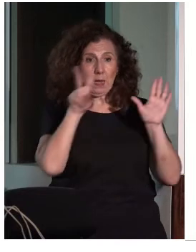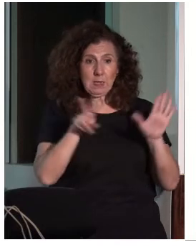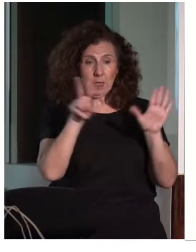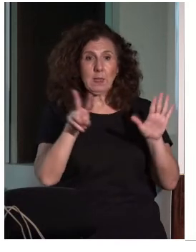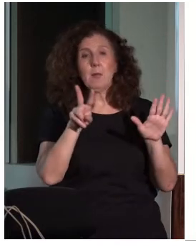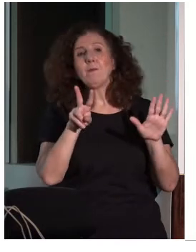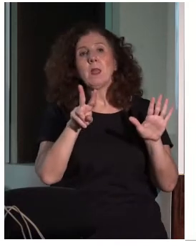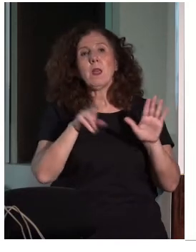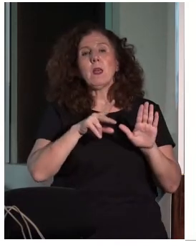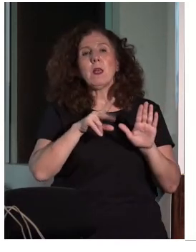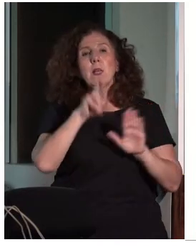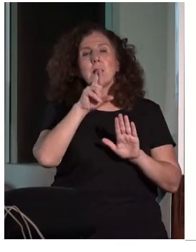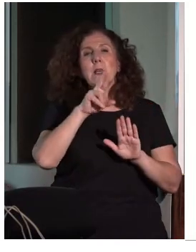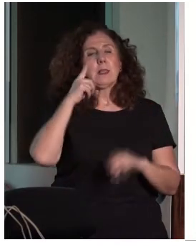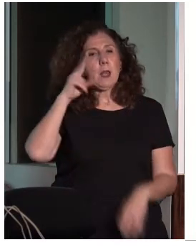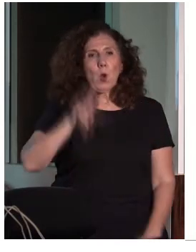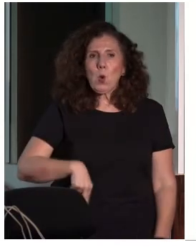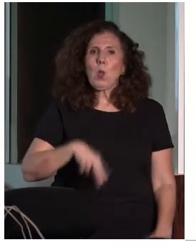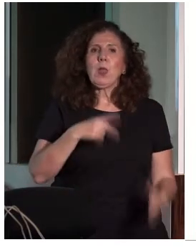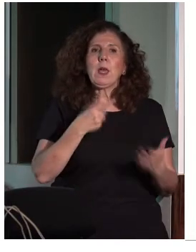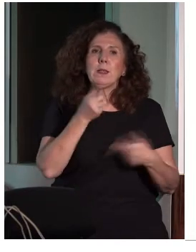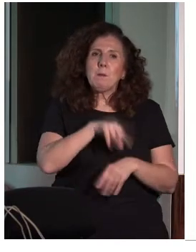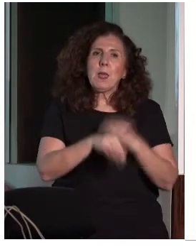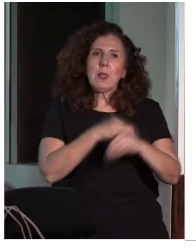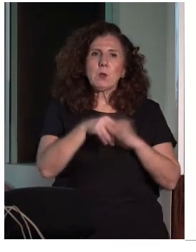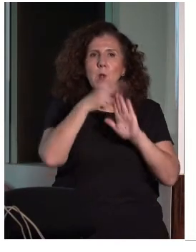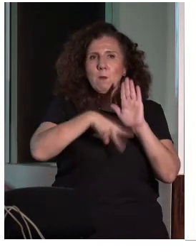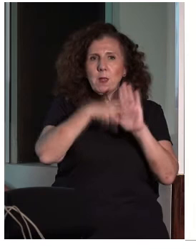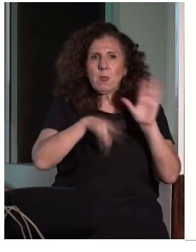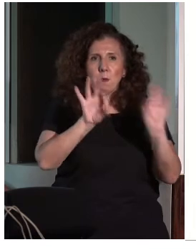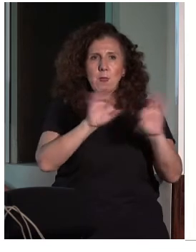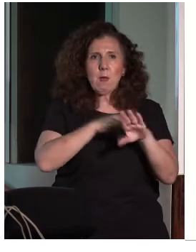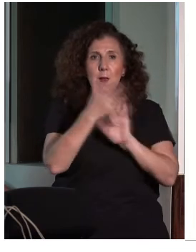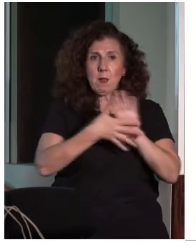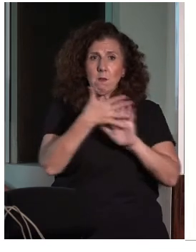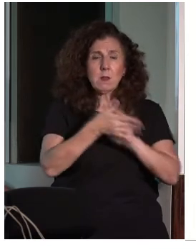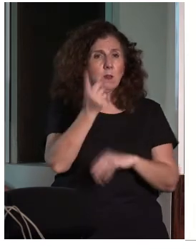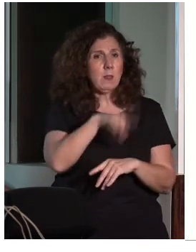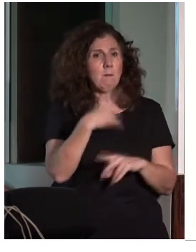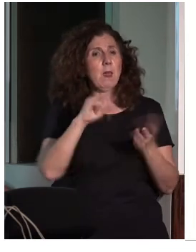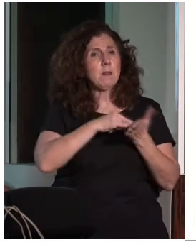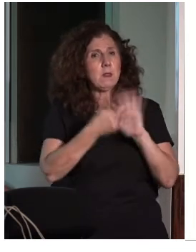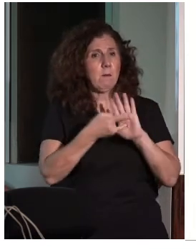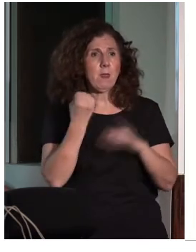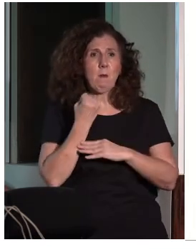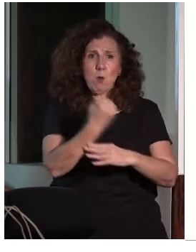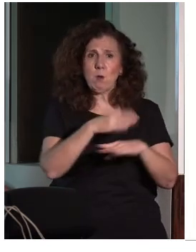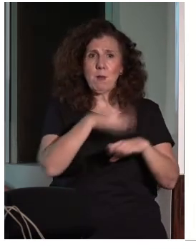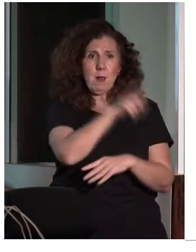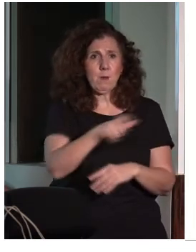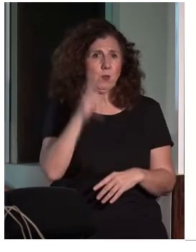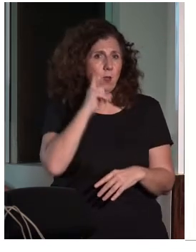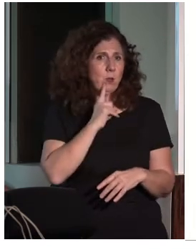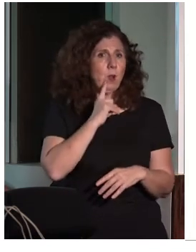reconocen y regulan las lenguas de signos españolas y se regulan los medios de apoyo a la comunicación oral de las personas sordas con discapacidad